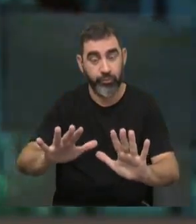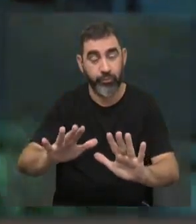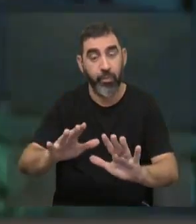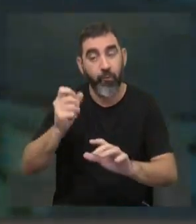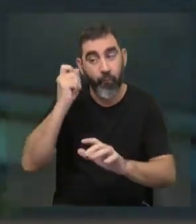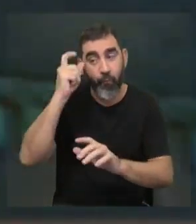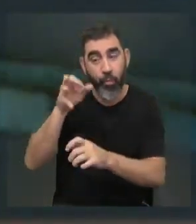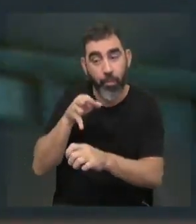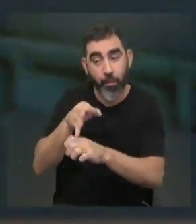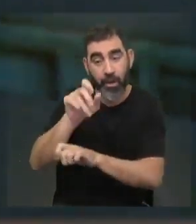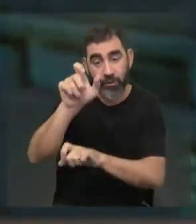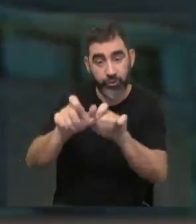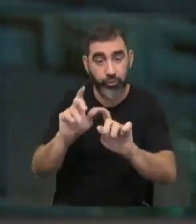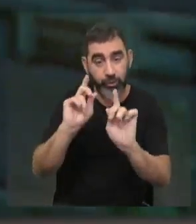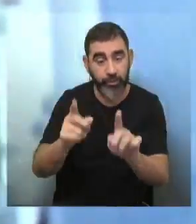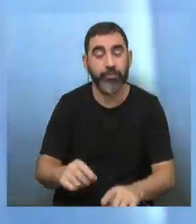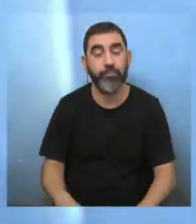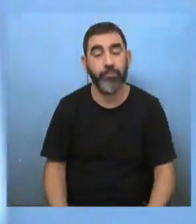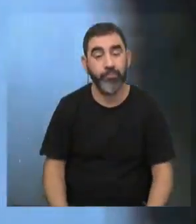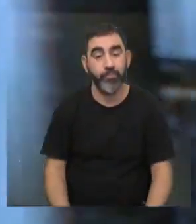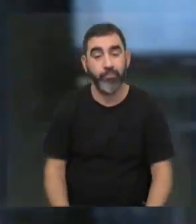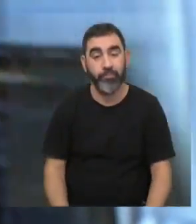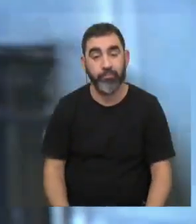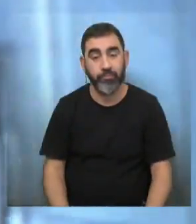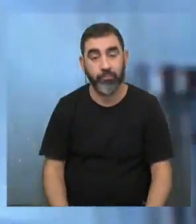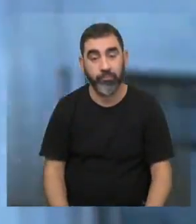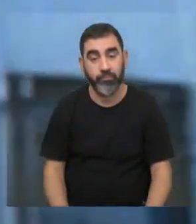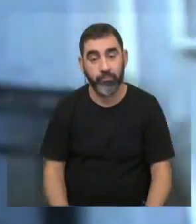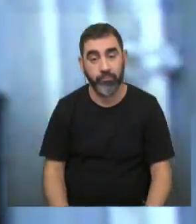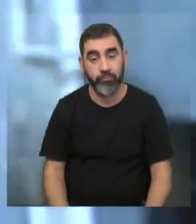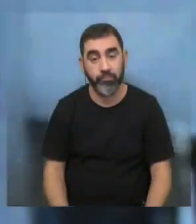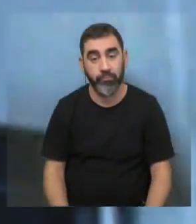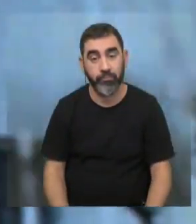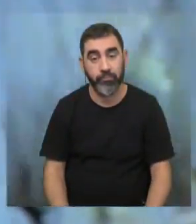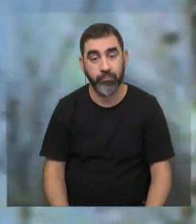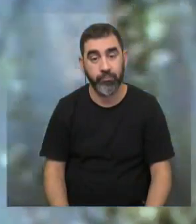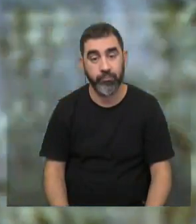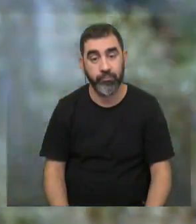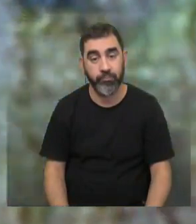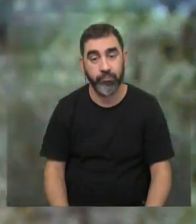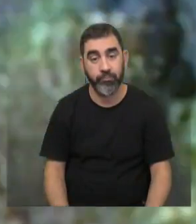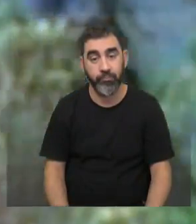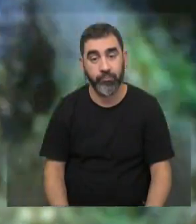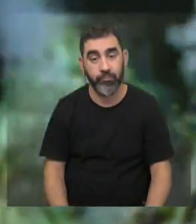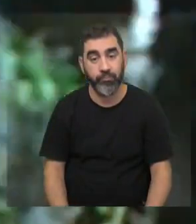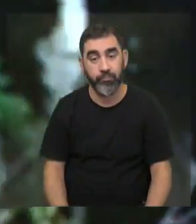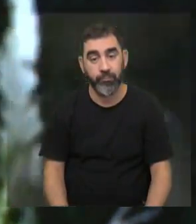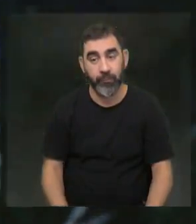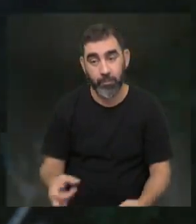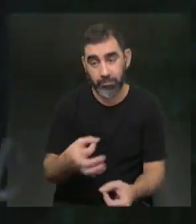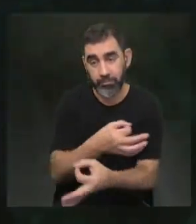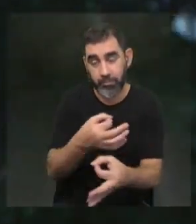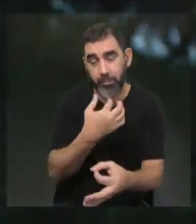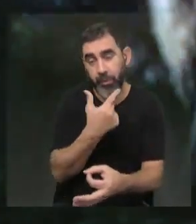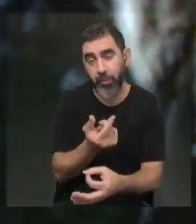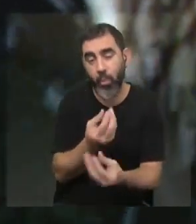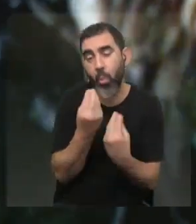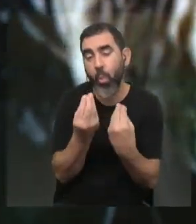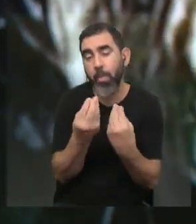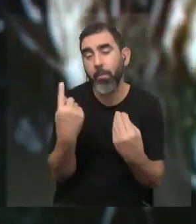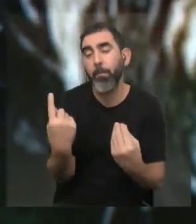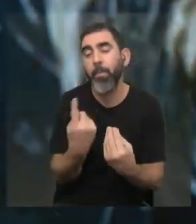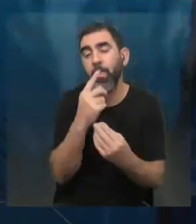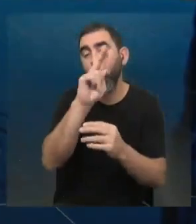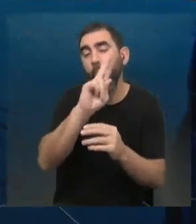de capacidades. Abrió una rama lateral de la entrevista y si sale todo bien, ¿cuáles serían los